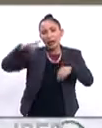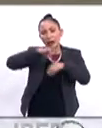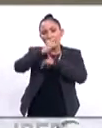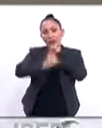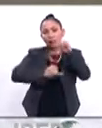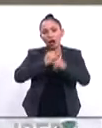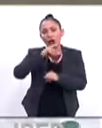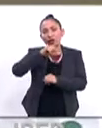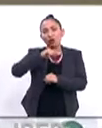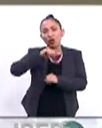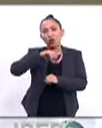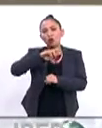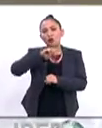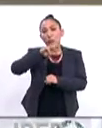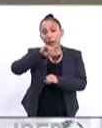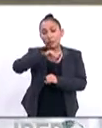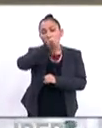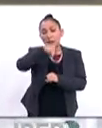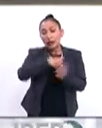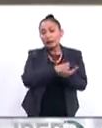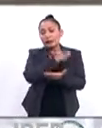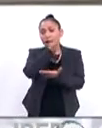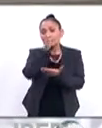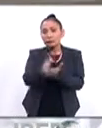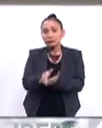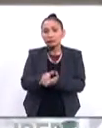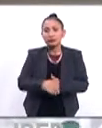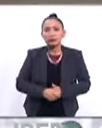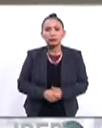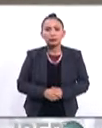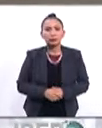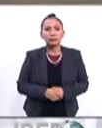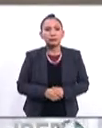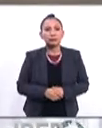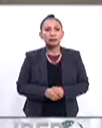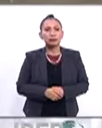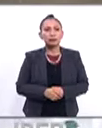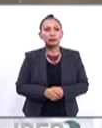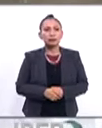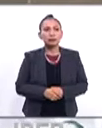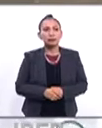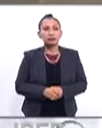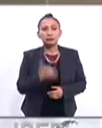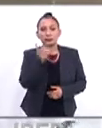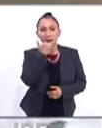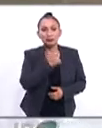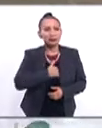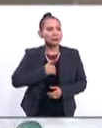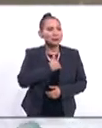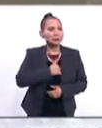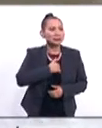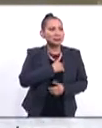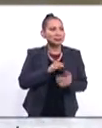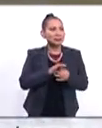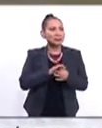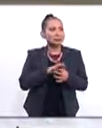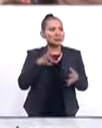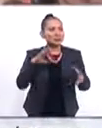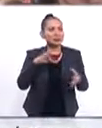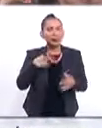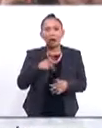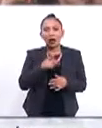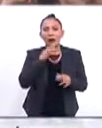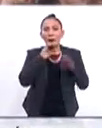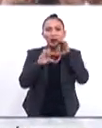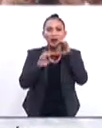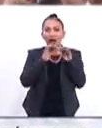internacional de Tucumán de allí el de la... Híjole lamentablemente se cortó así es